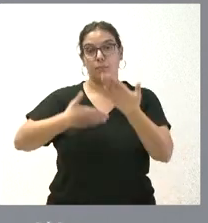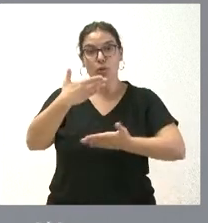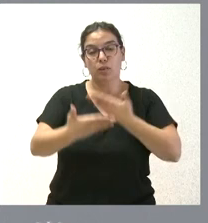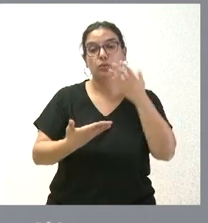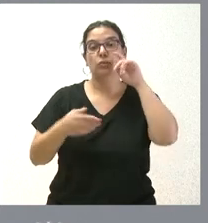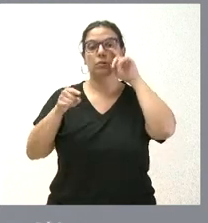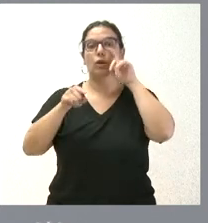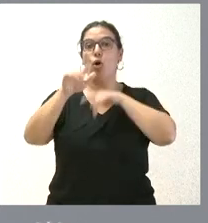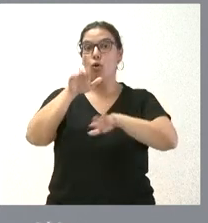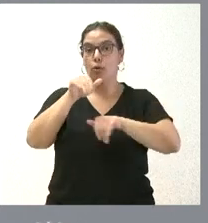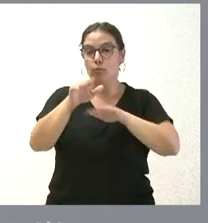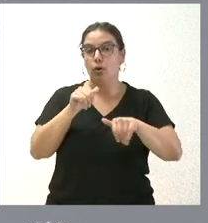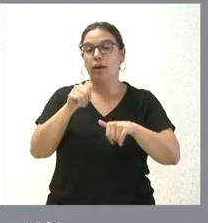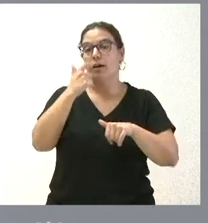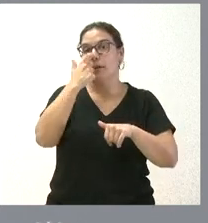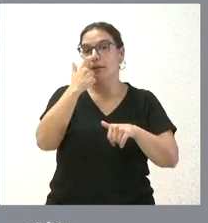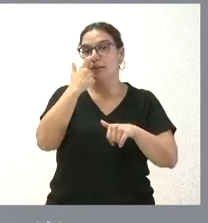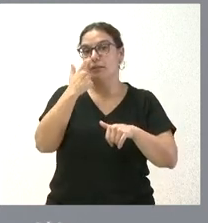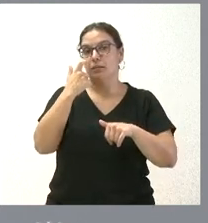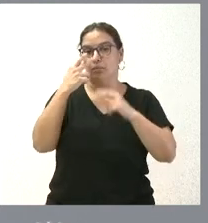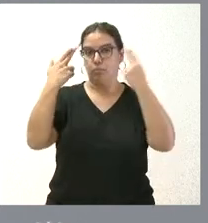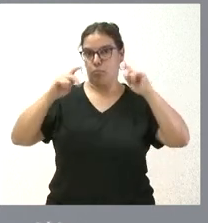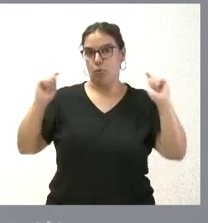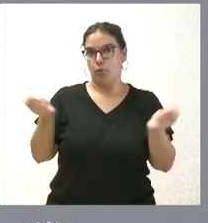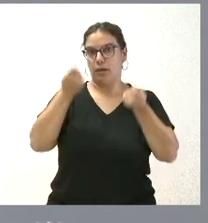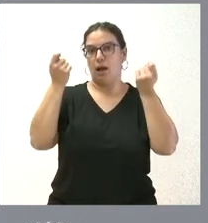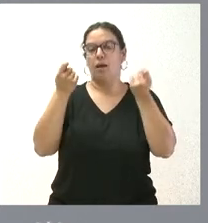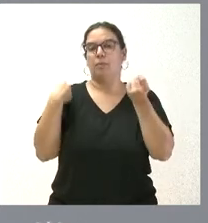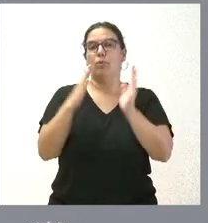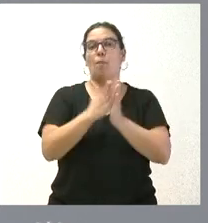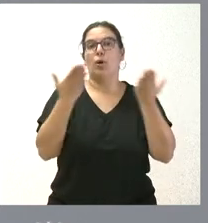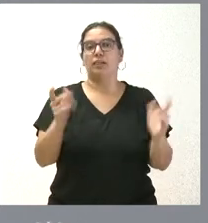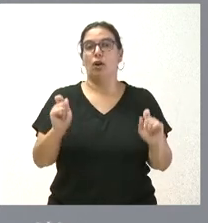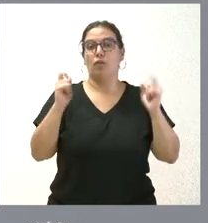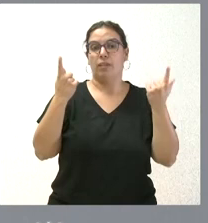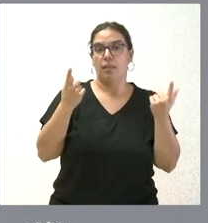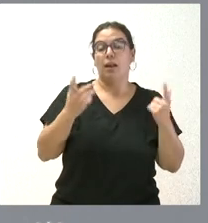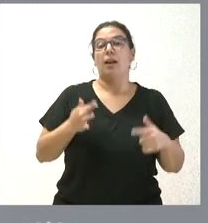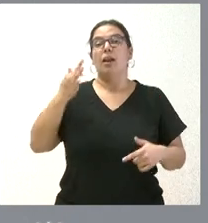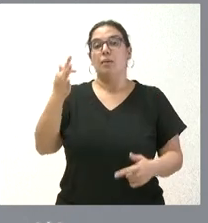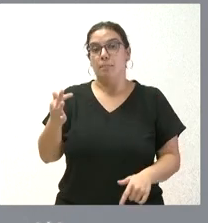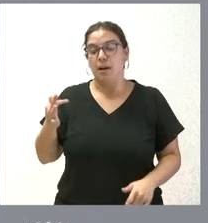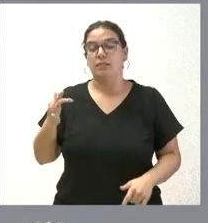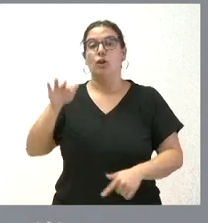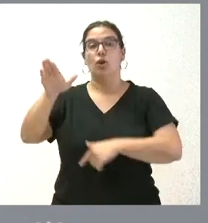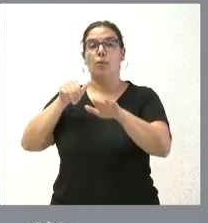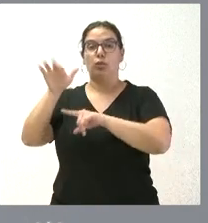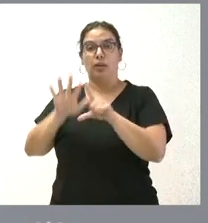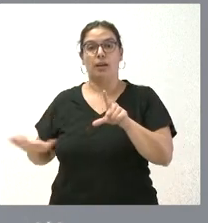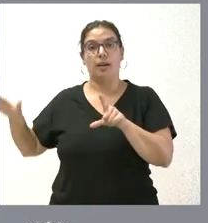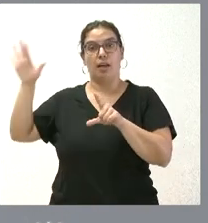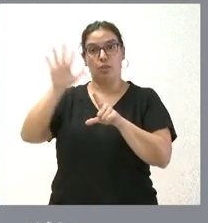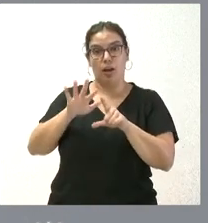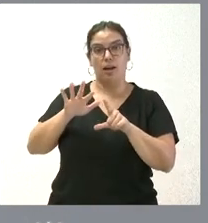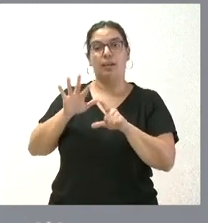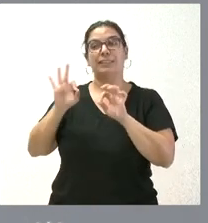convoca y que se publicará en el boletín oficial junto con la convocatoria nacional de elecciones en ayuntamientos, esto es para entidades locales